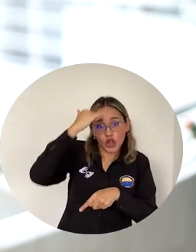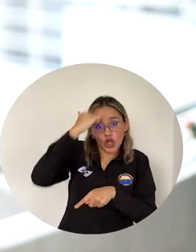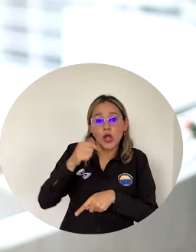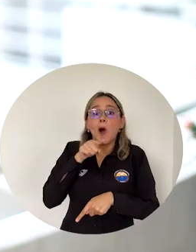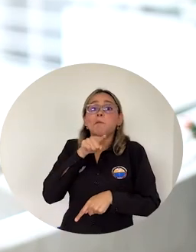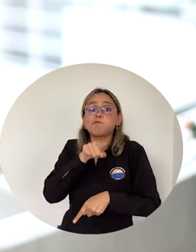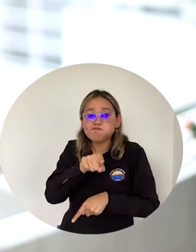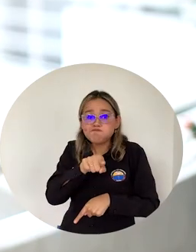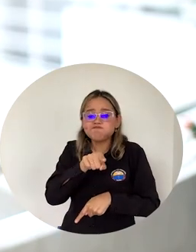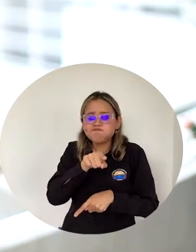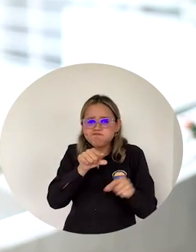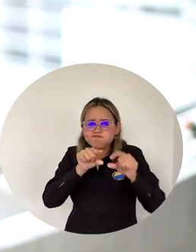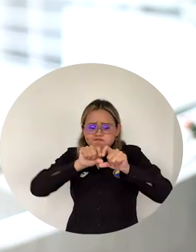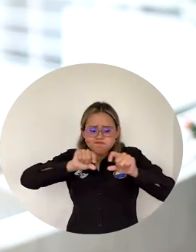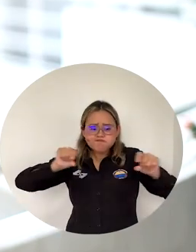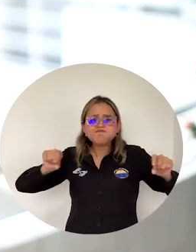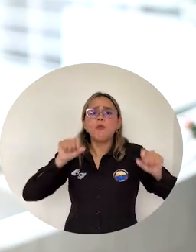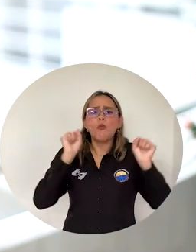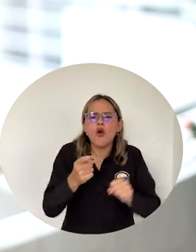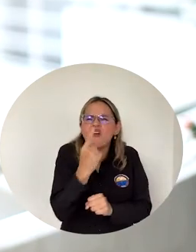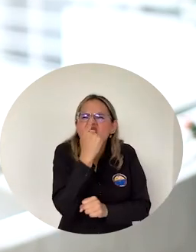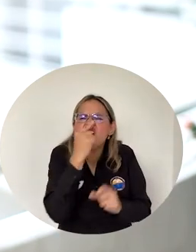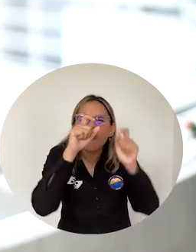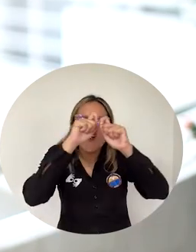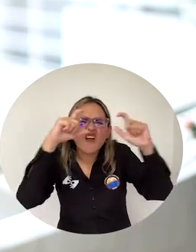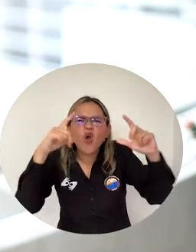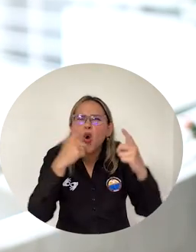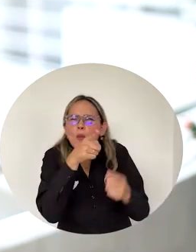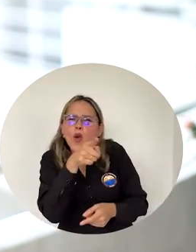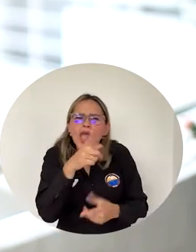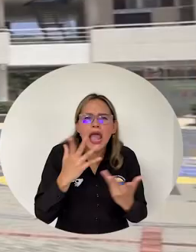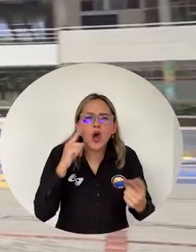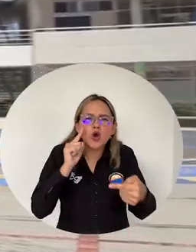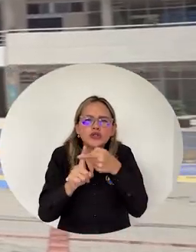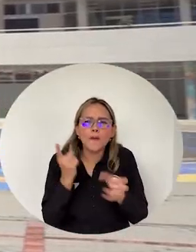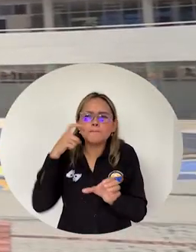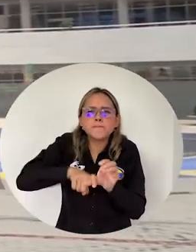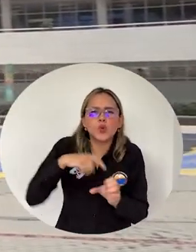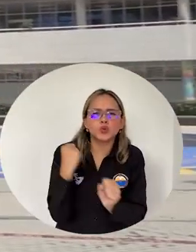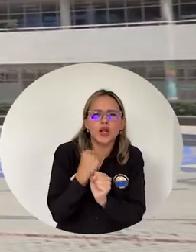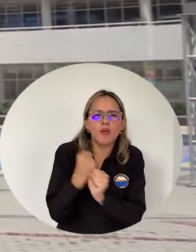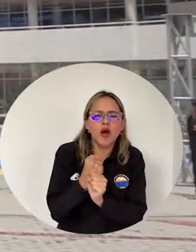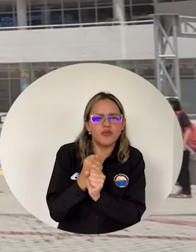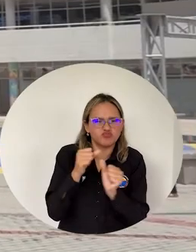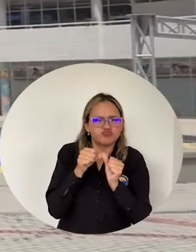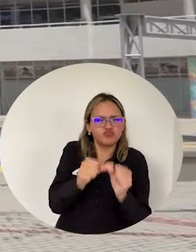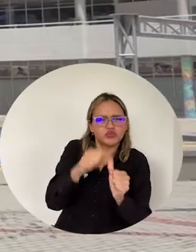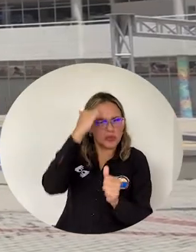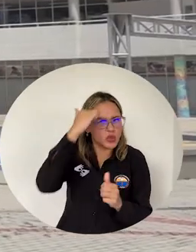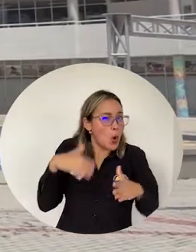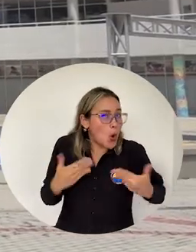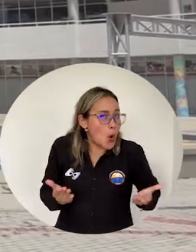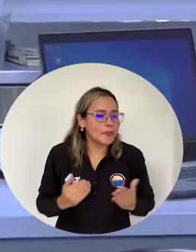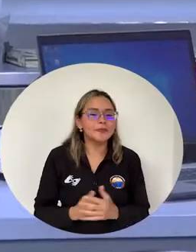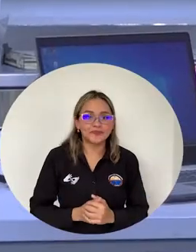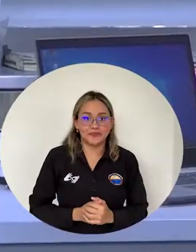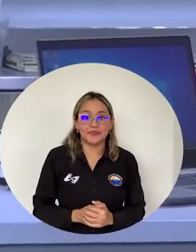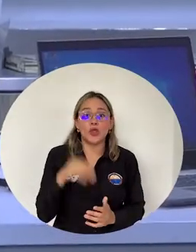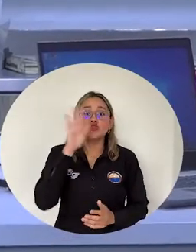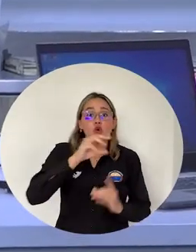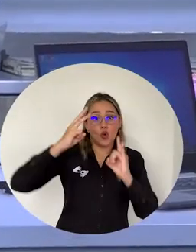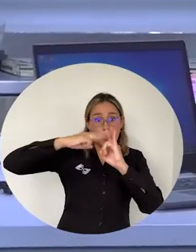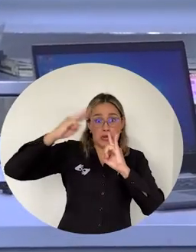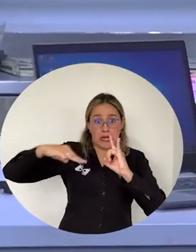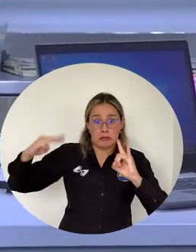.co Se podrá consultar La información Sobre la convocatoria Con el fin De ampliar Su planta docente La Universidad Del